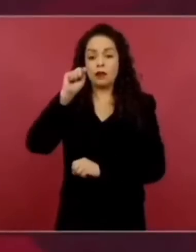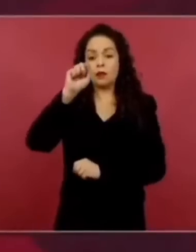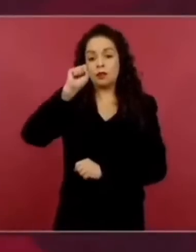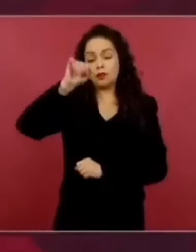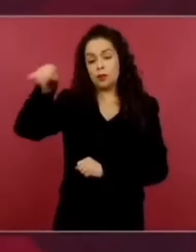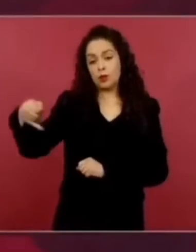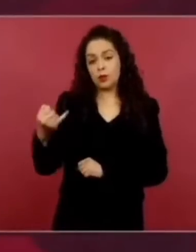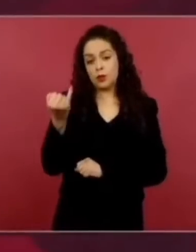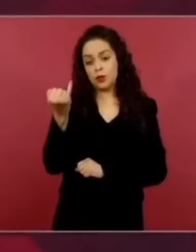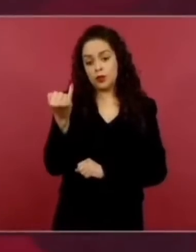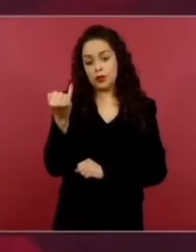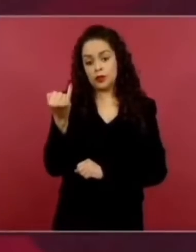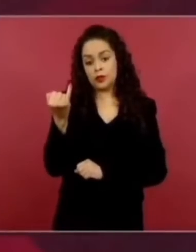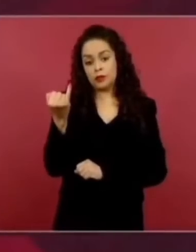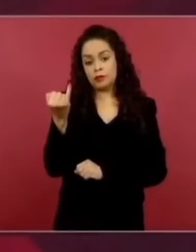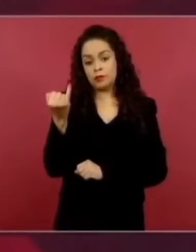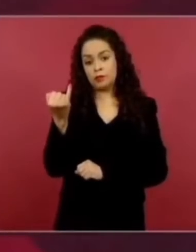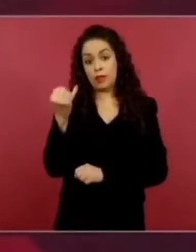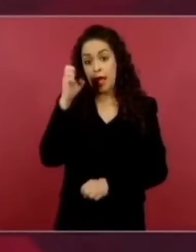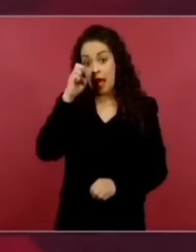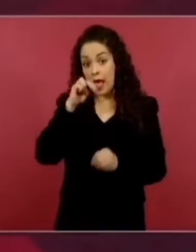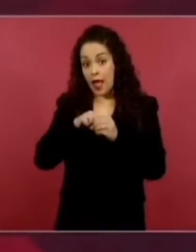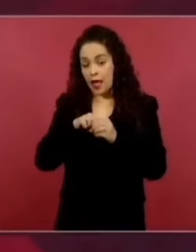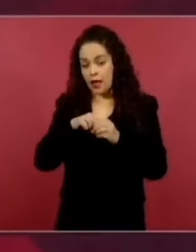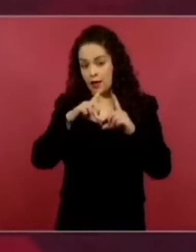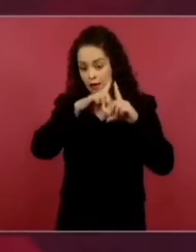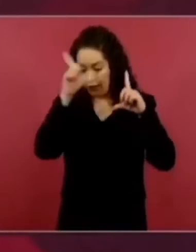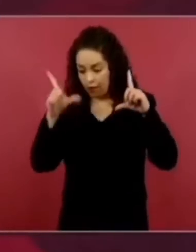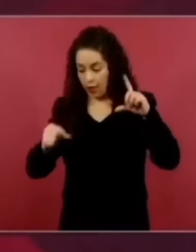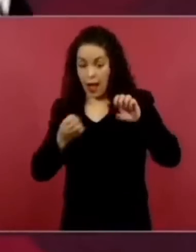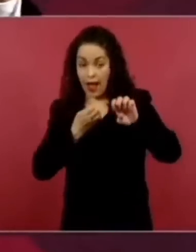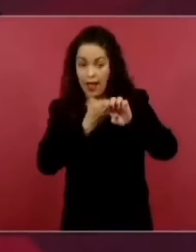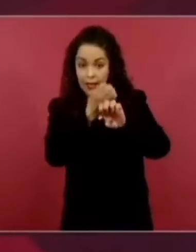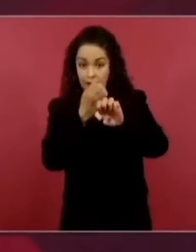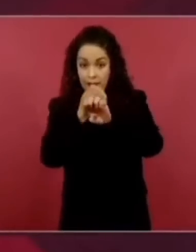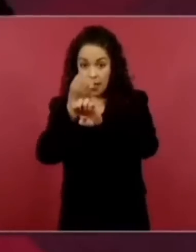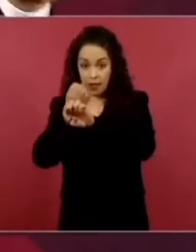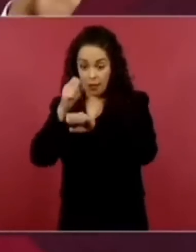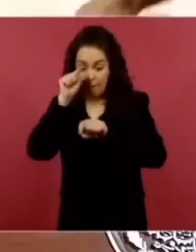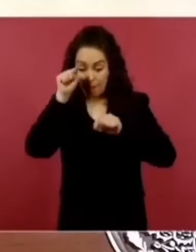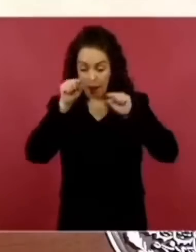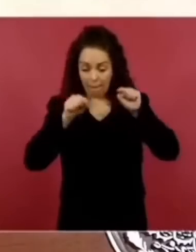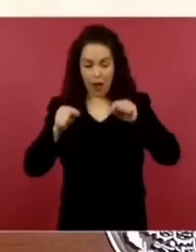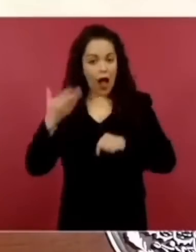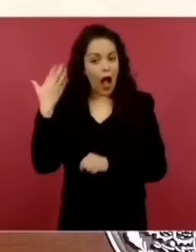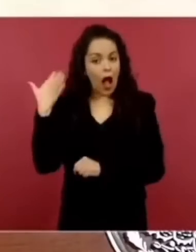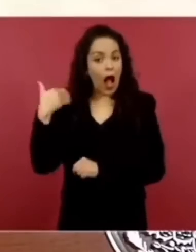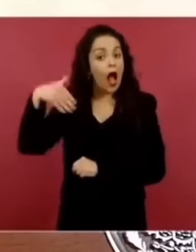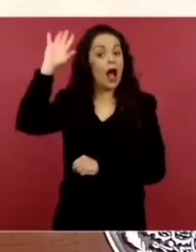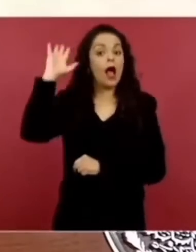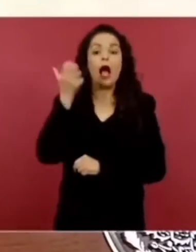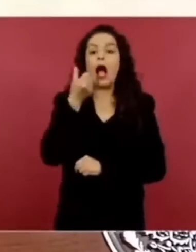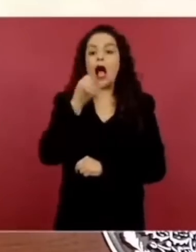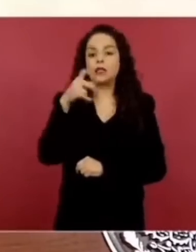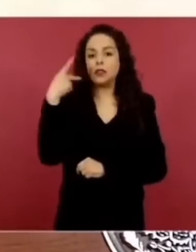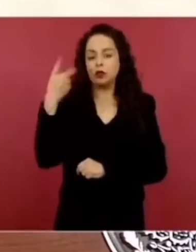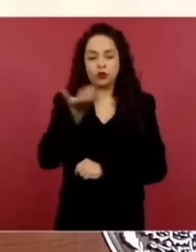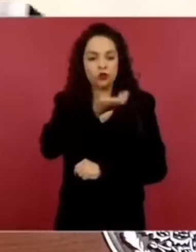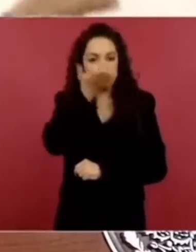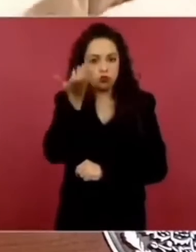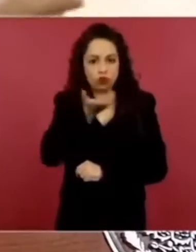Justicia en los estados. Así, así era. ya